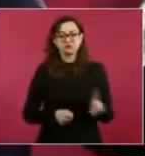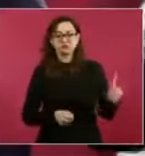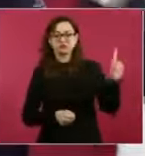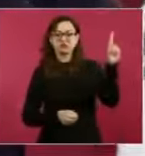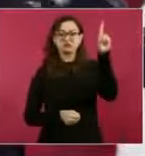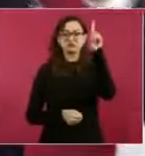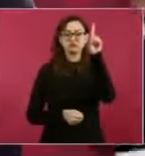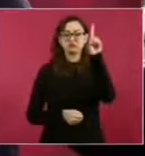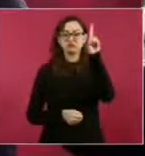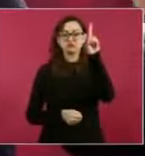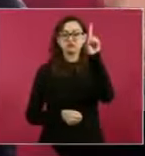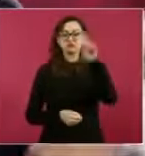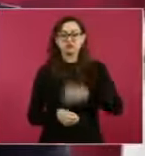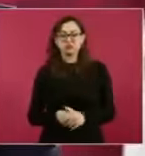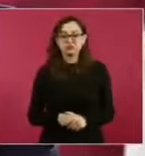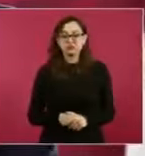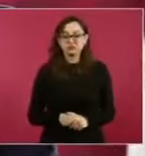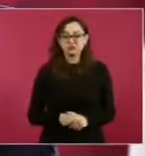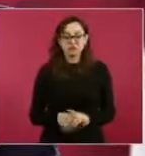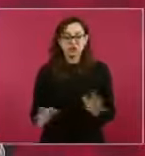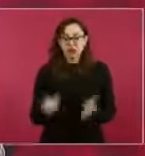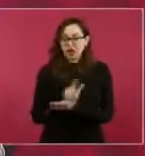Ah, porque es autónomo.